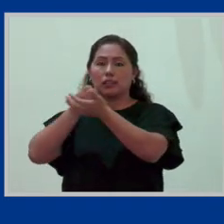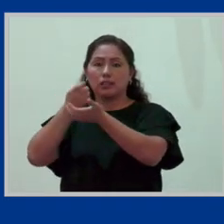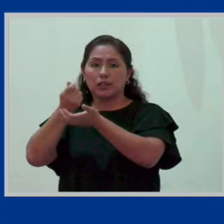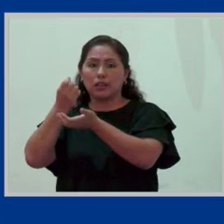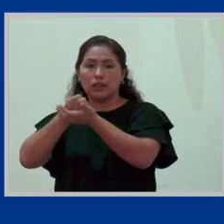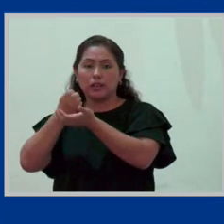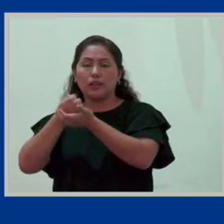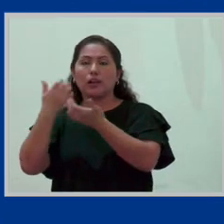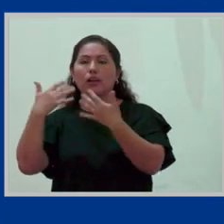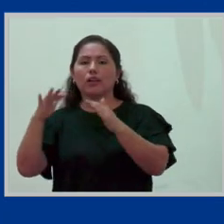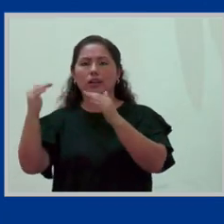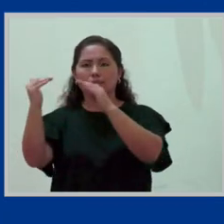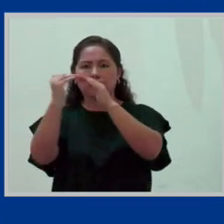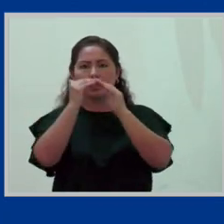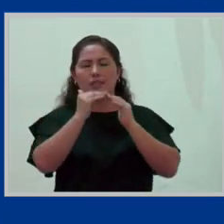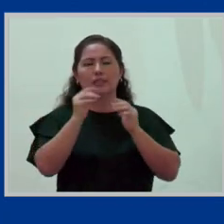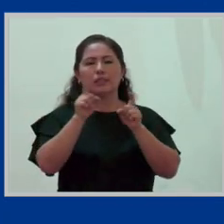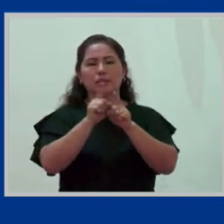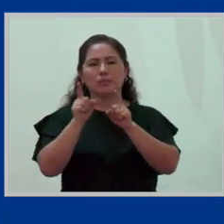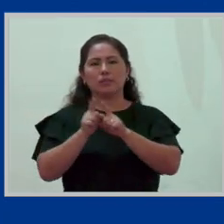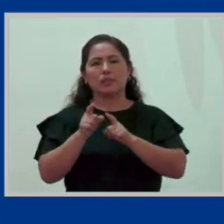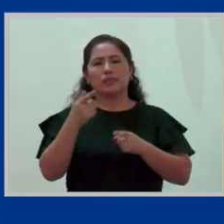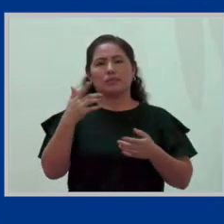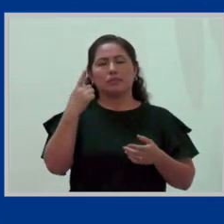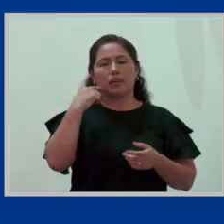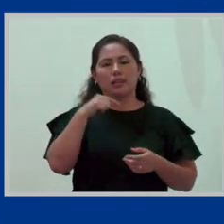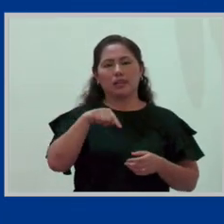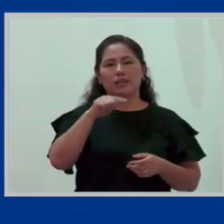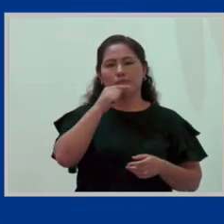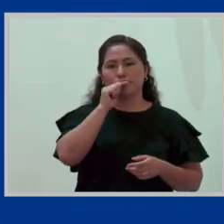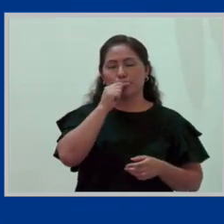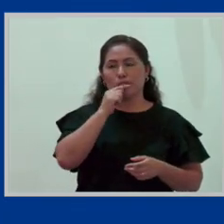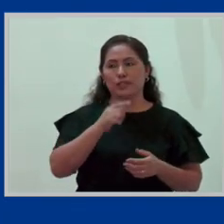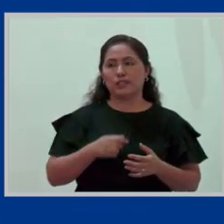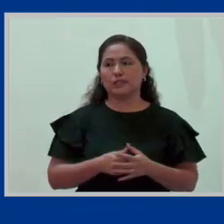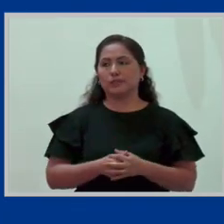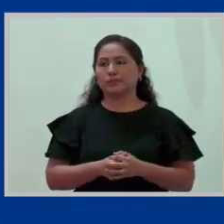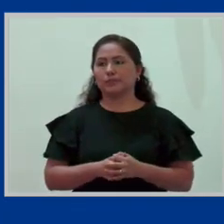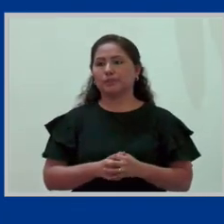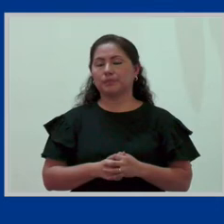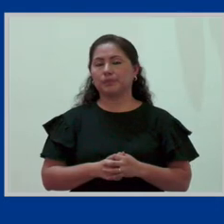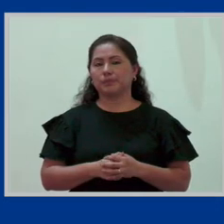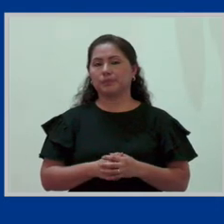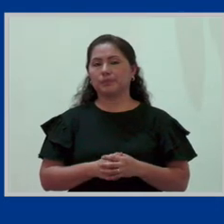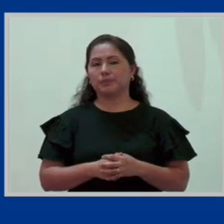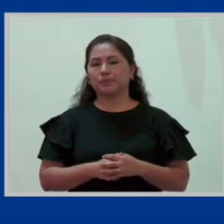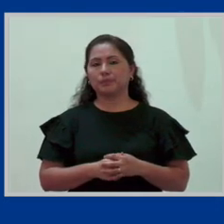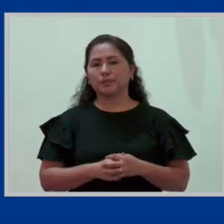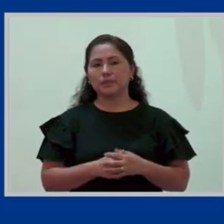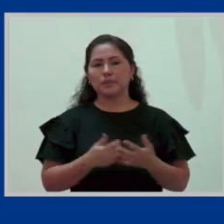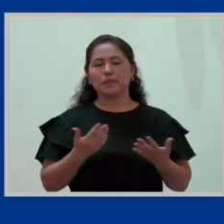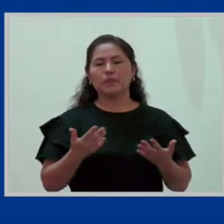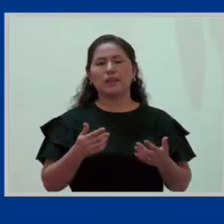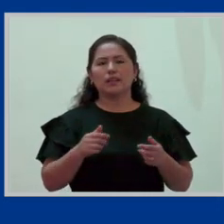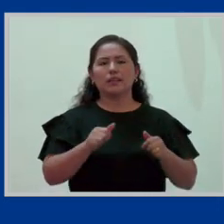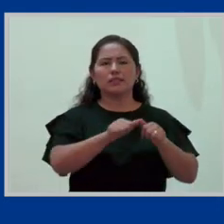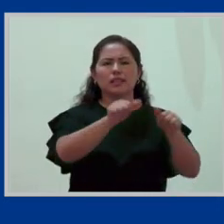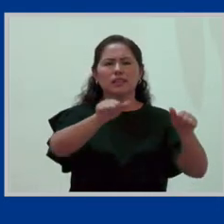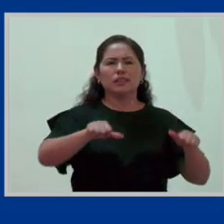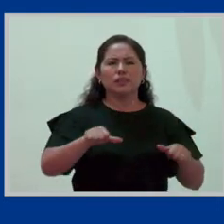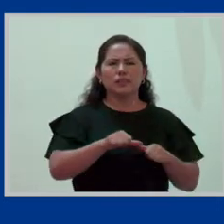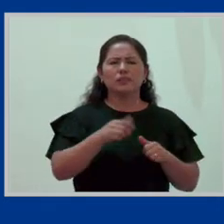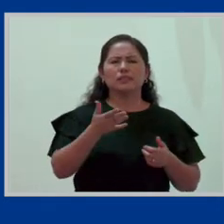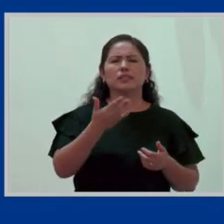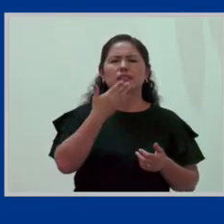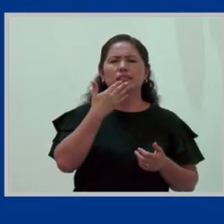salarial de casi 26%. También, ¿en qué rubros, en qué sectores económicos se desempeñan